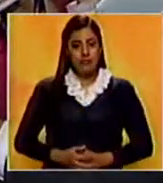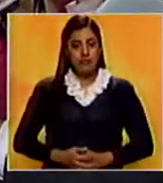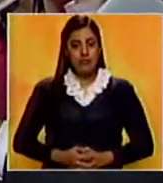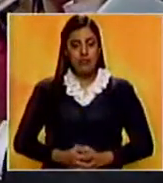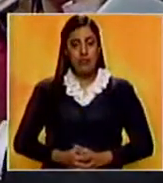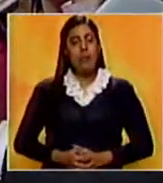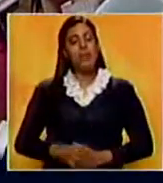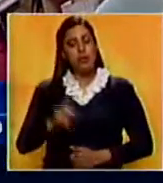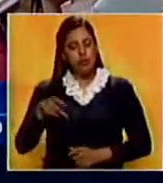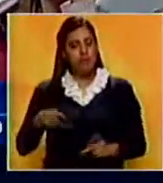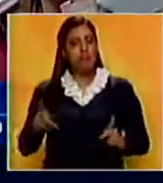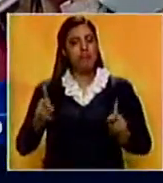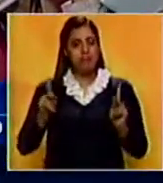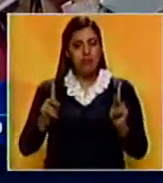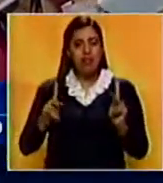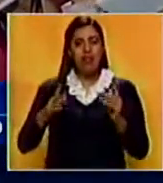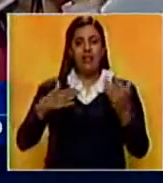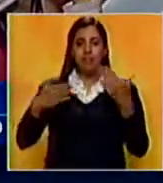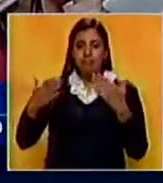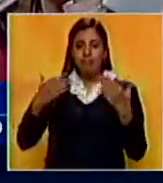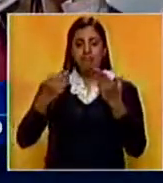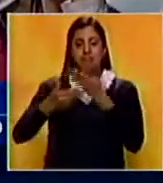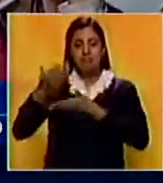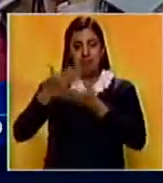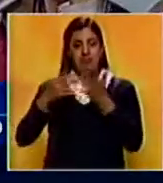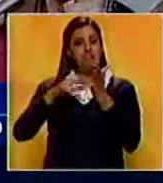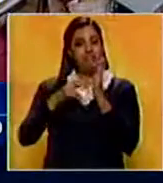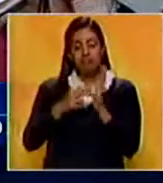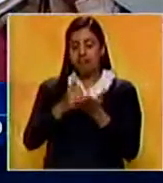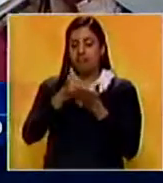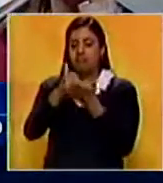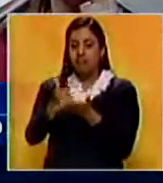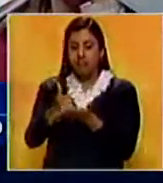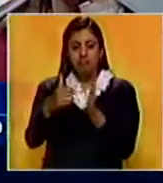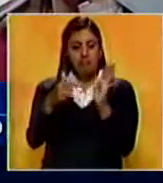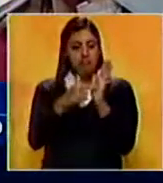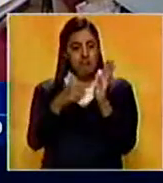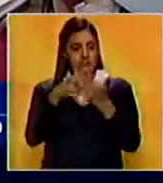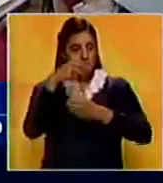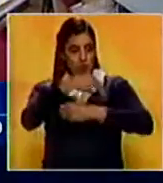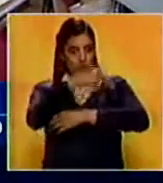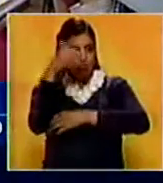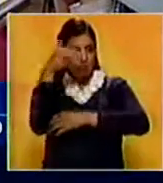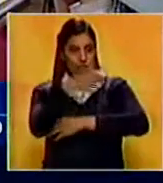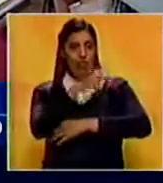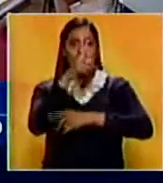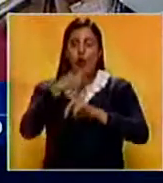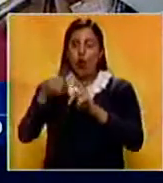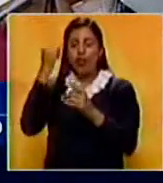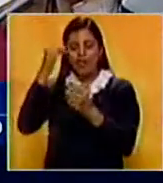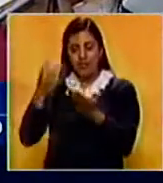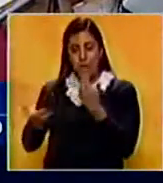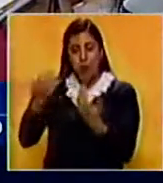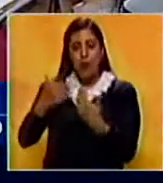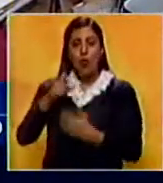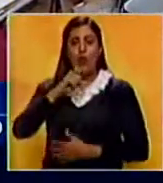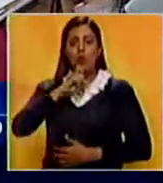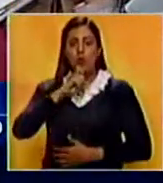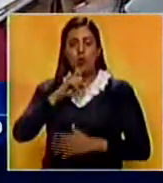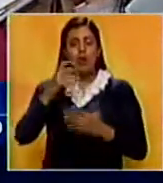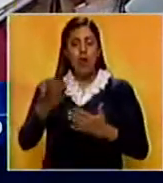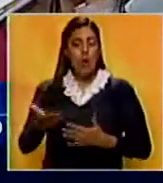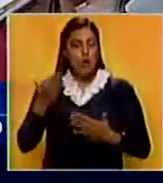A su vez nos permitan diversificar la economía, o ayudar a la renta petrolera a través de la minería, que es fundamental